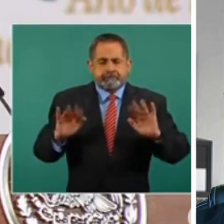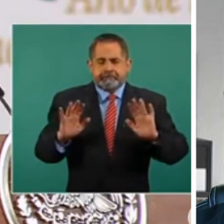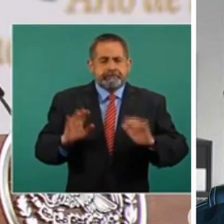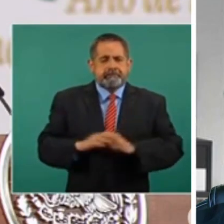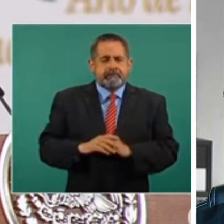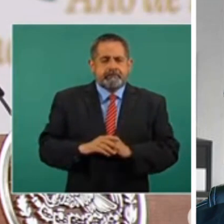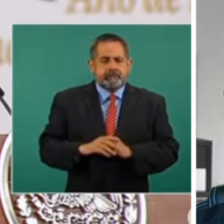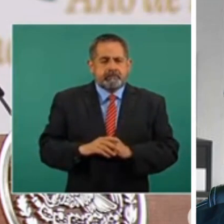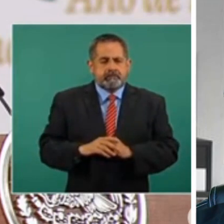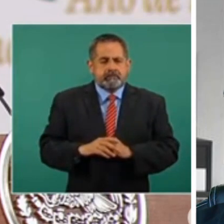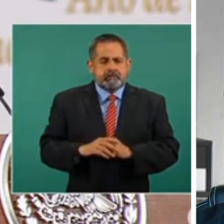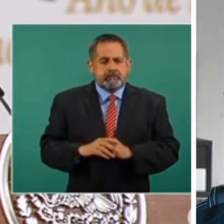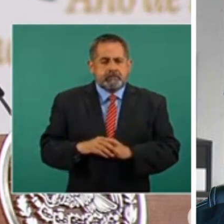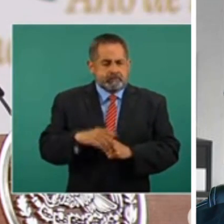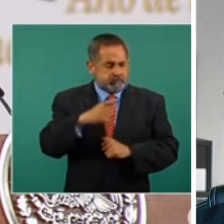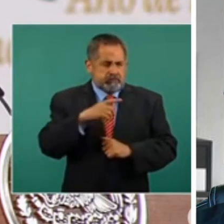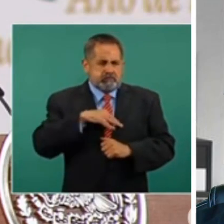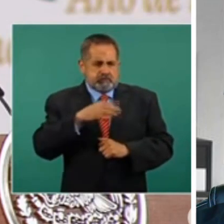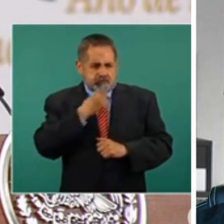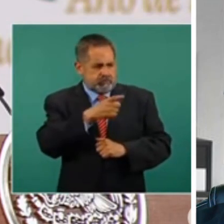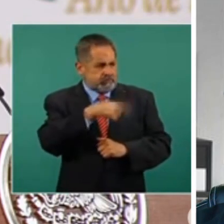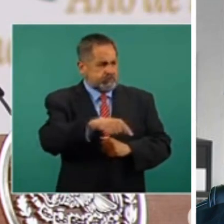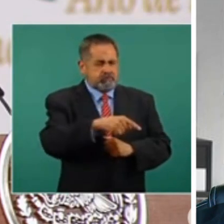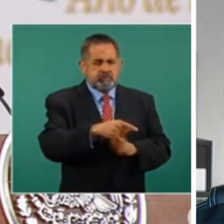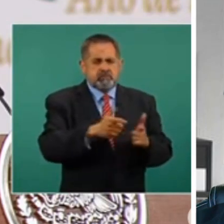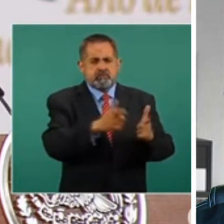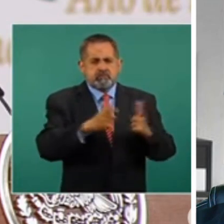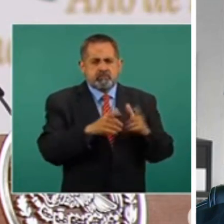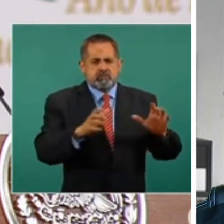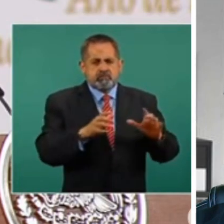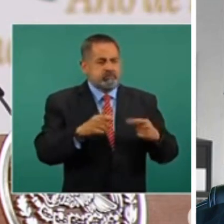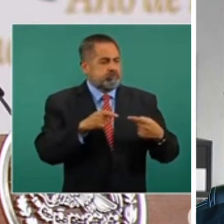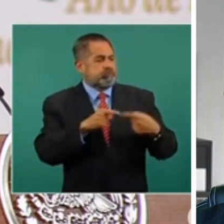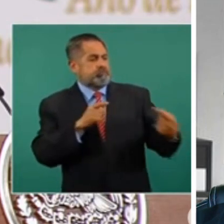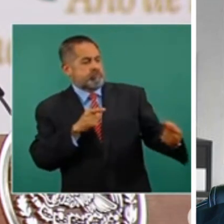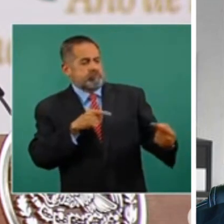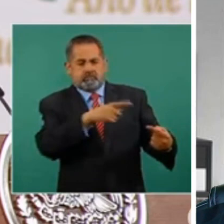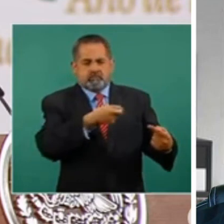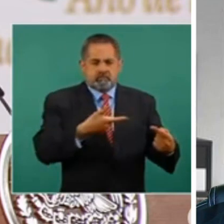Pero sí puedo decir que son conservadores nuestros adversarios.